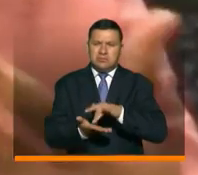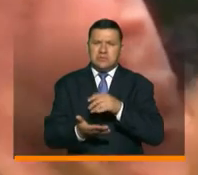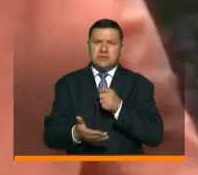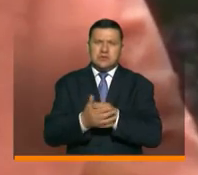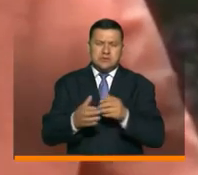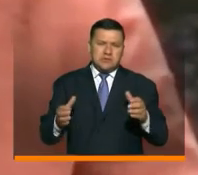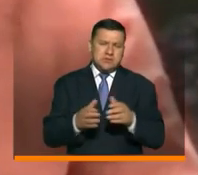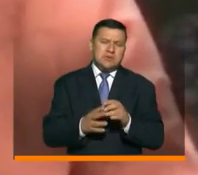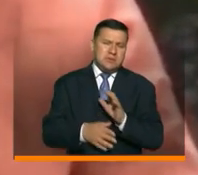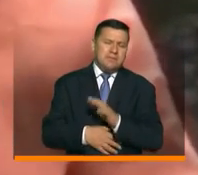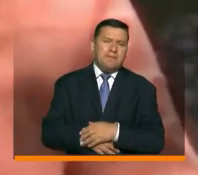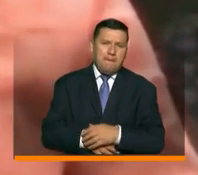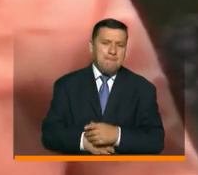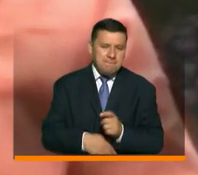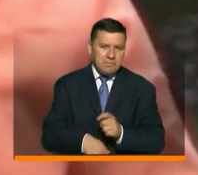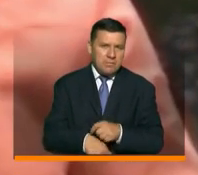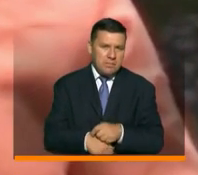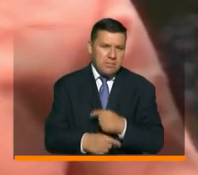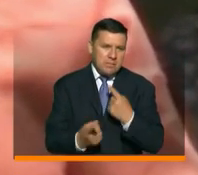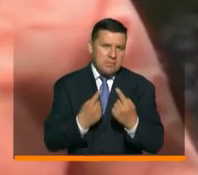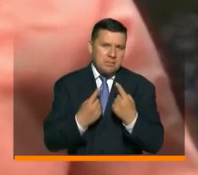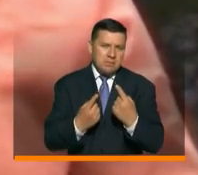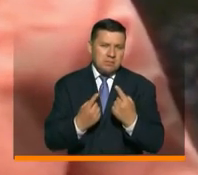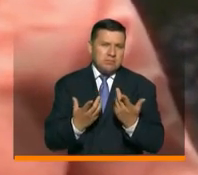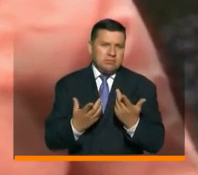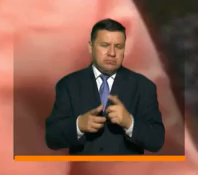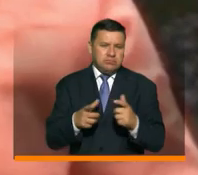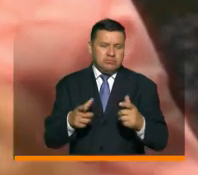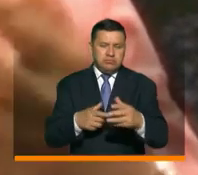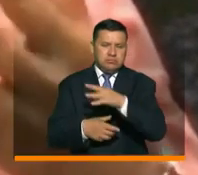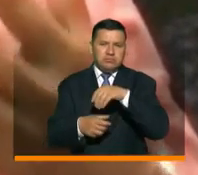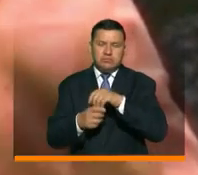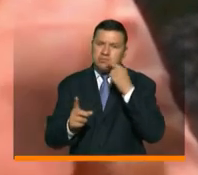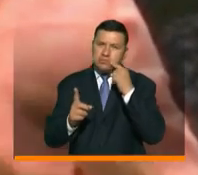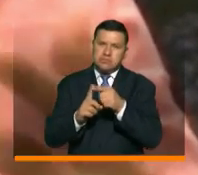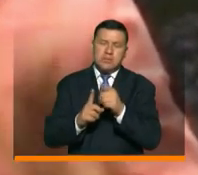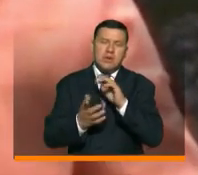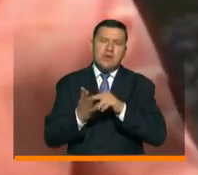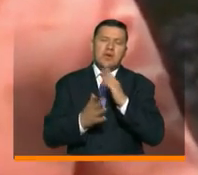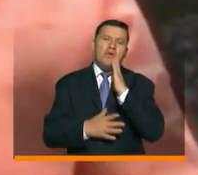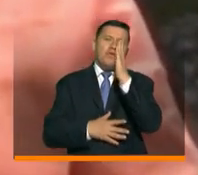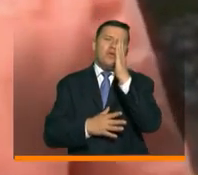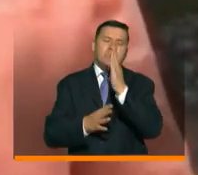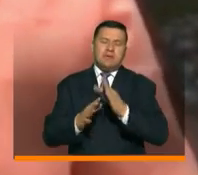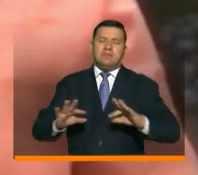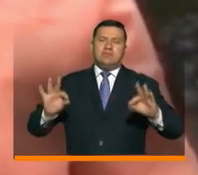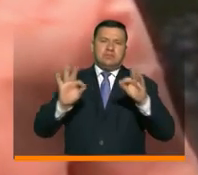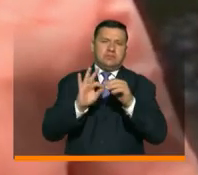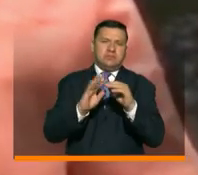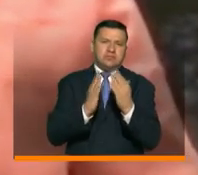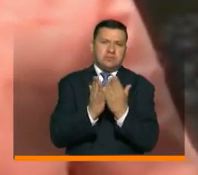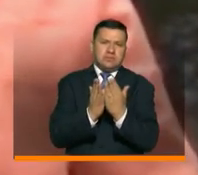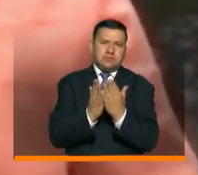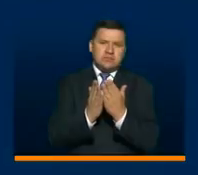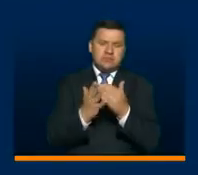sociedad. Y yo creo que también es tiempo de hablar de la multimodalidad como un futuro importante de la educación en el país.